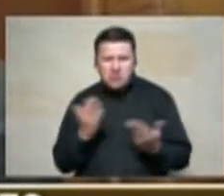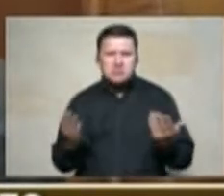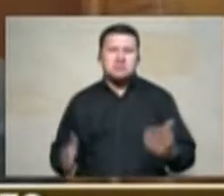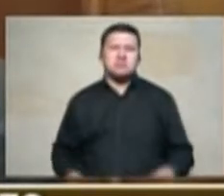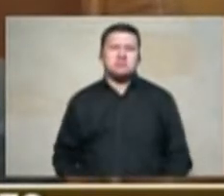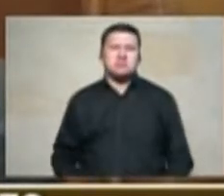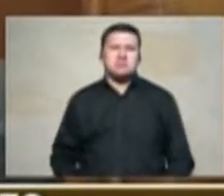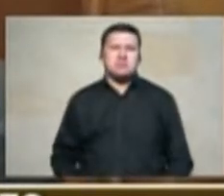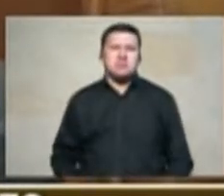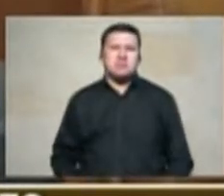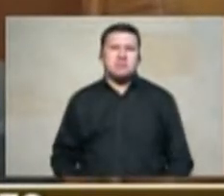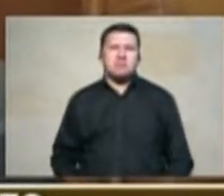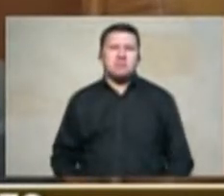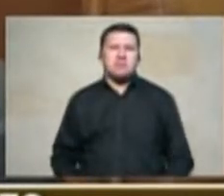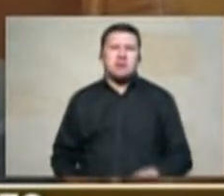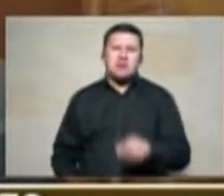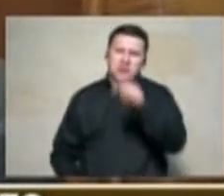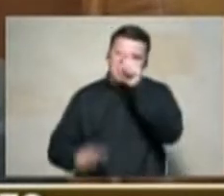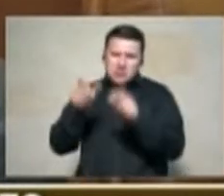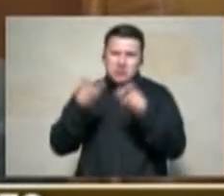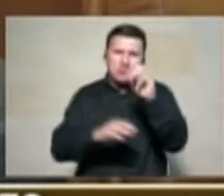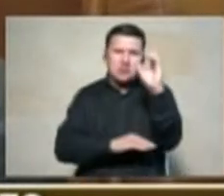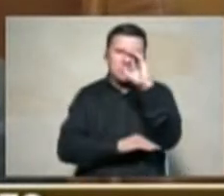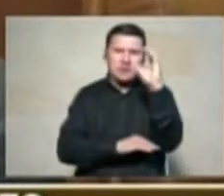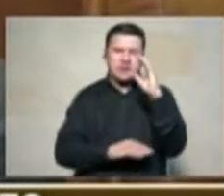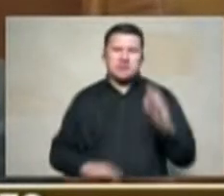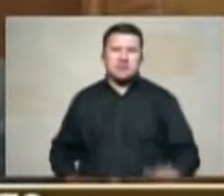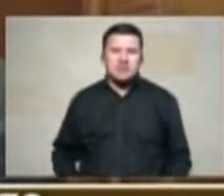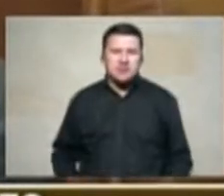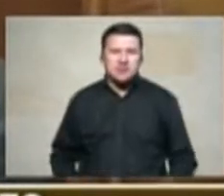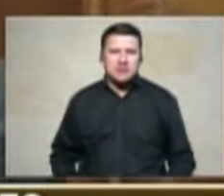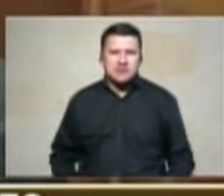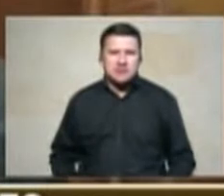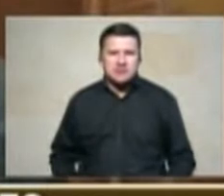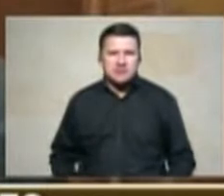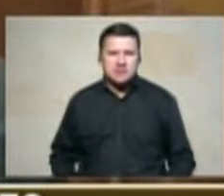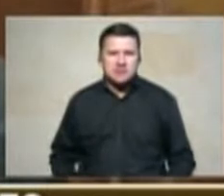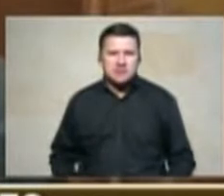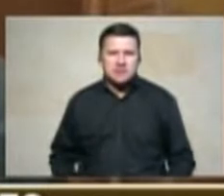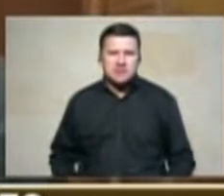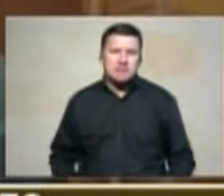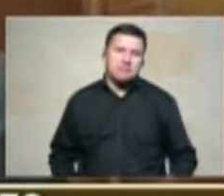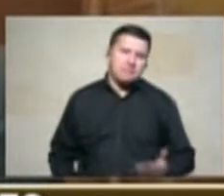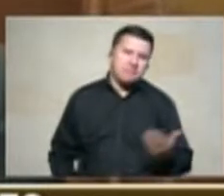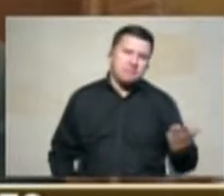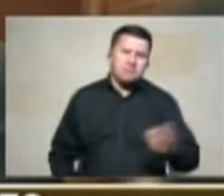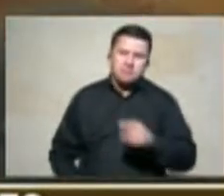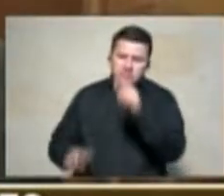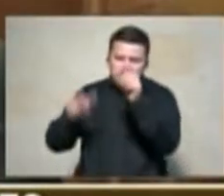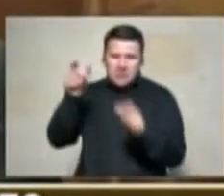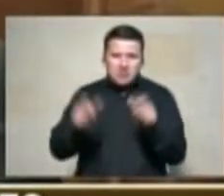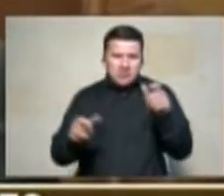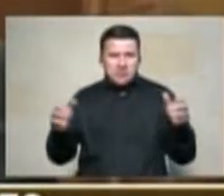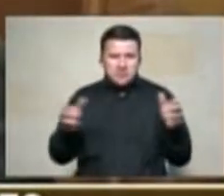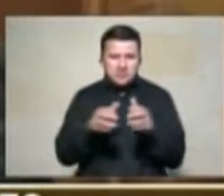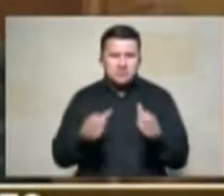a millones de colombianos y colombianas y esas personas